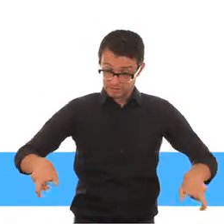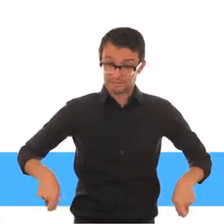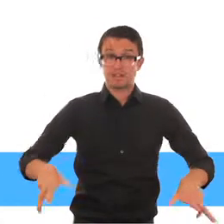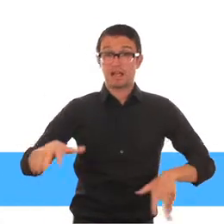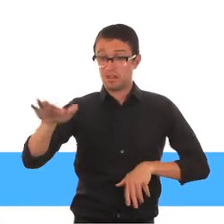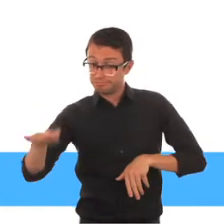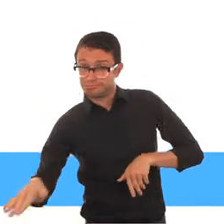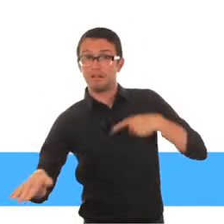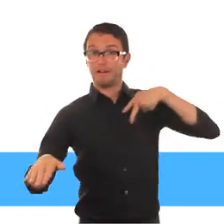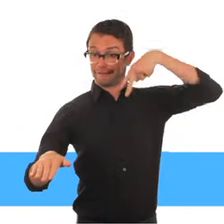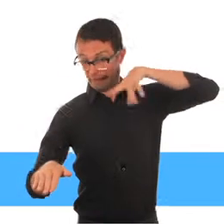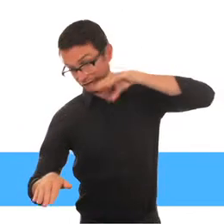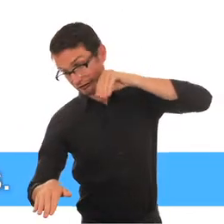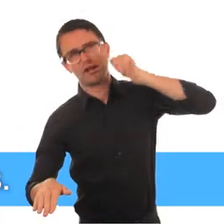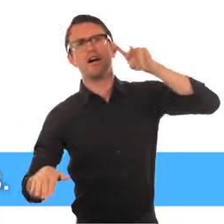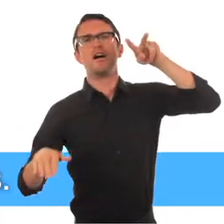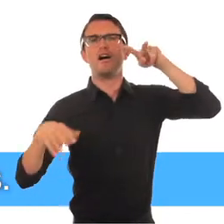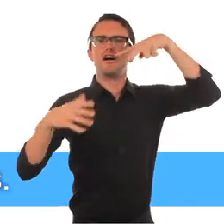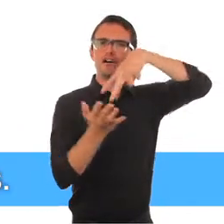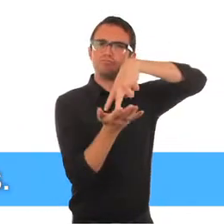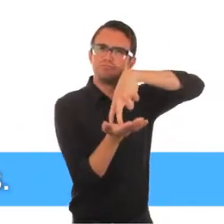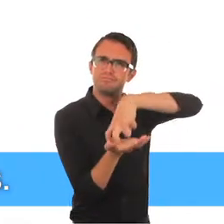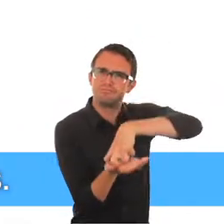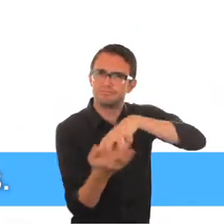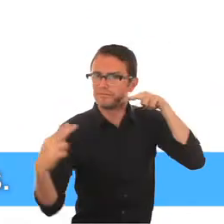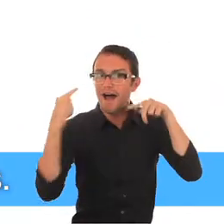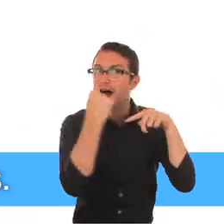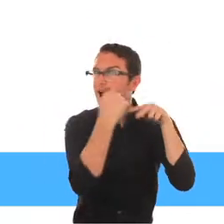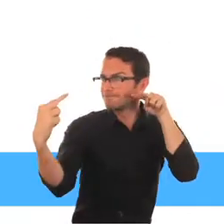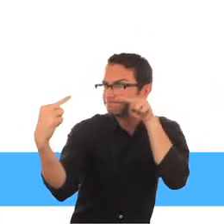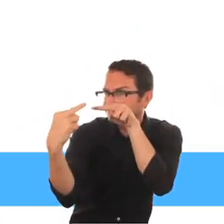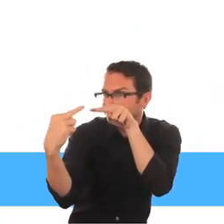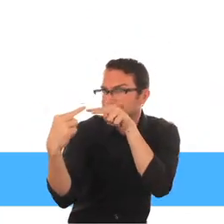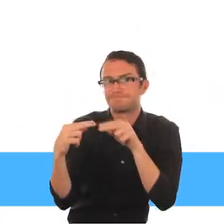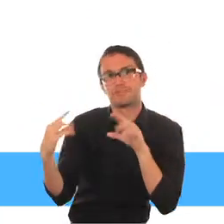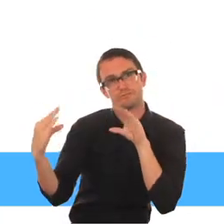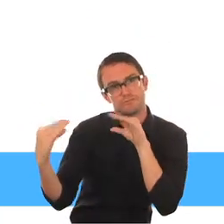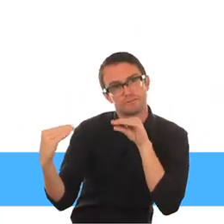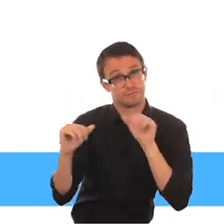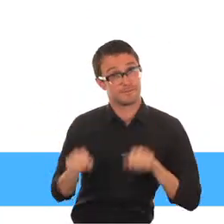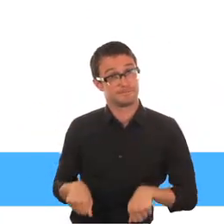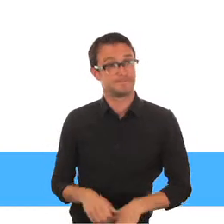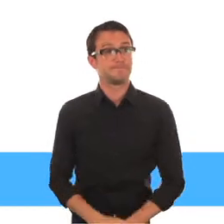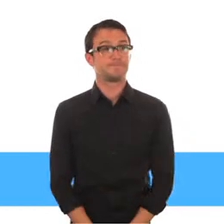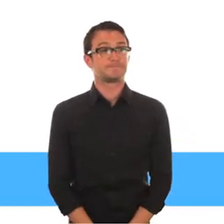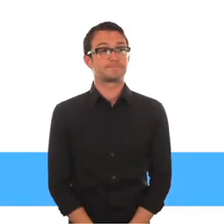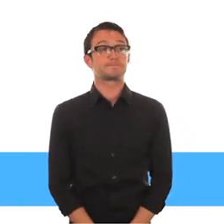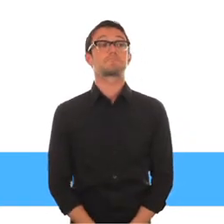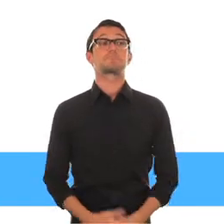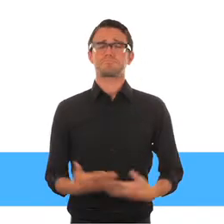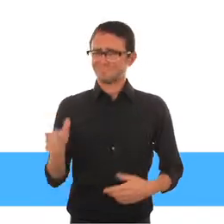o agacharse hasta encontrarse al nivel de la vista del usuario de silla de ruedas. Todo el mundo tiene derecho a tomar sus propias